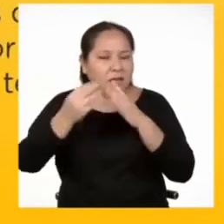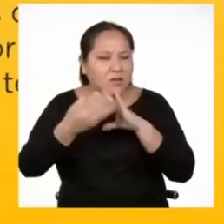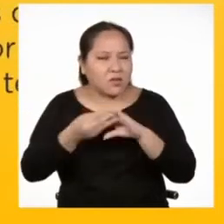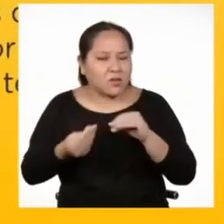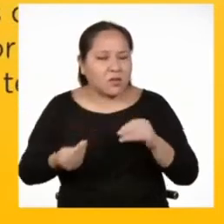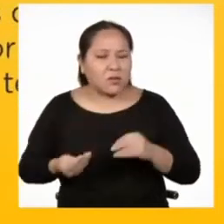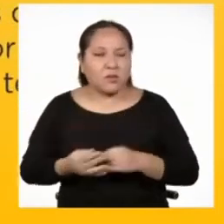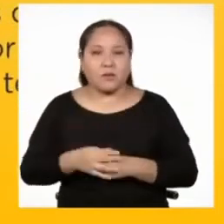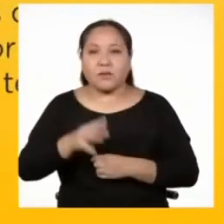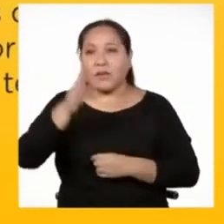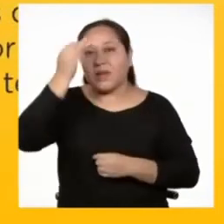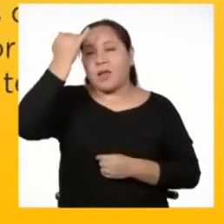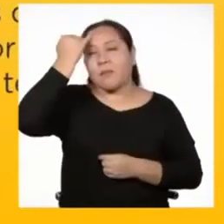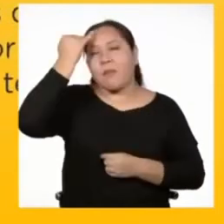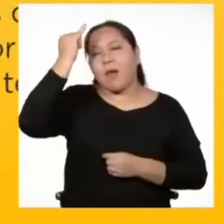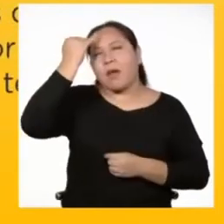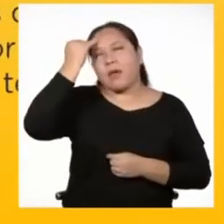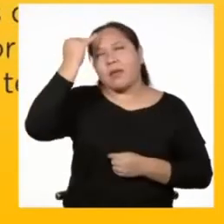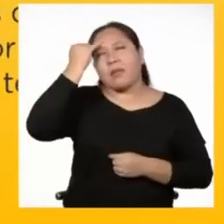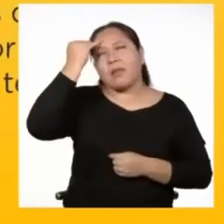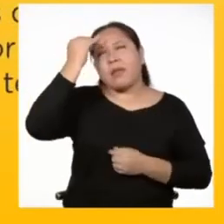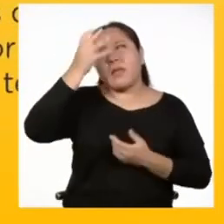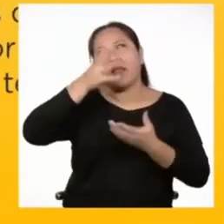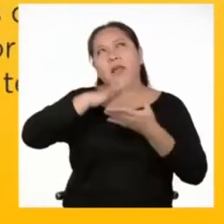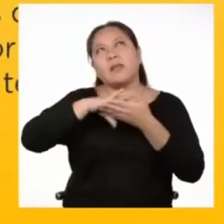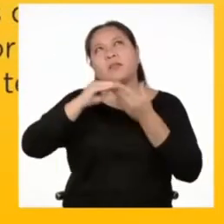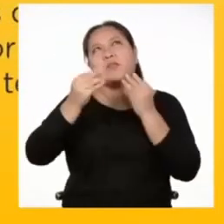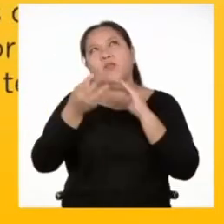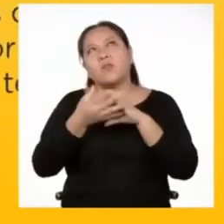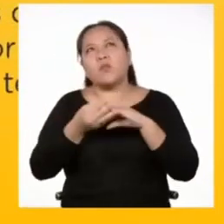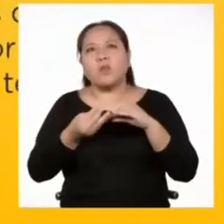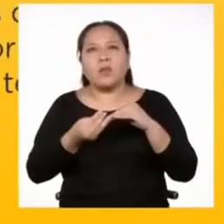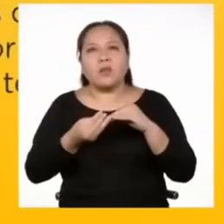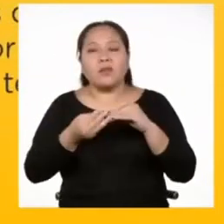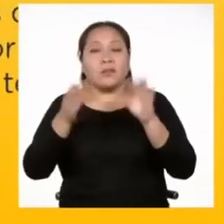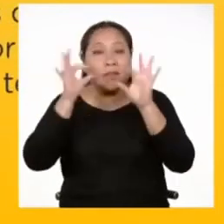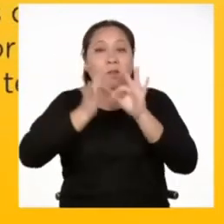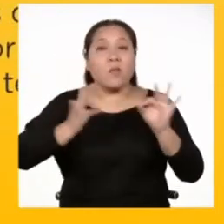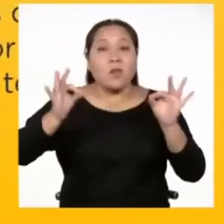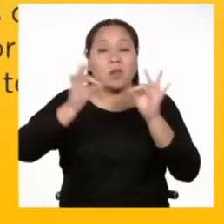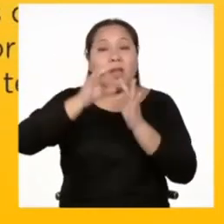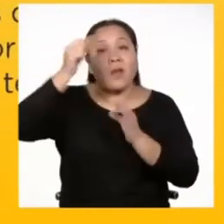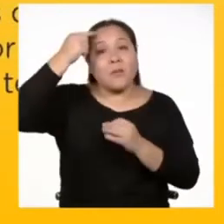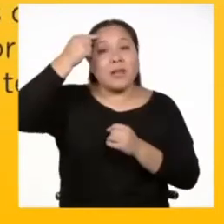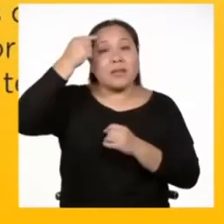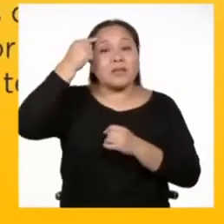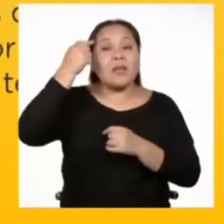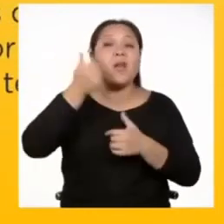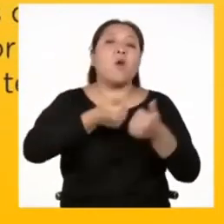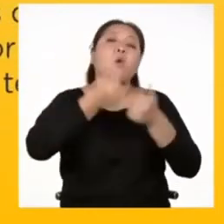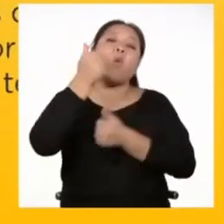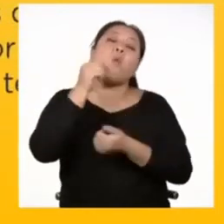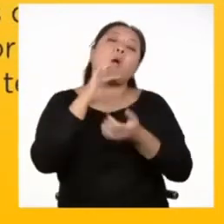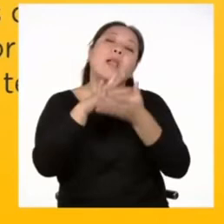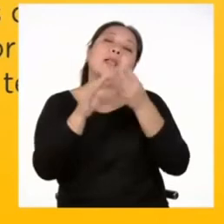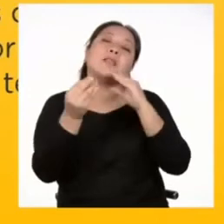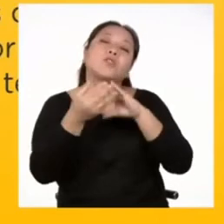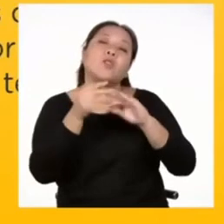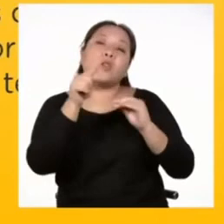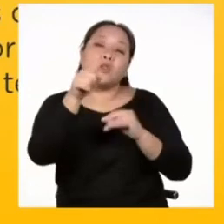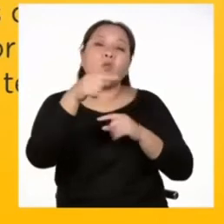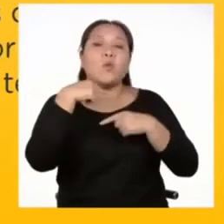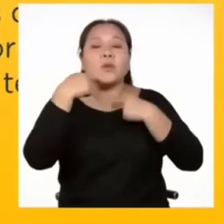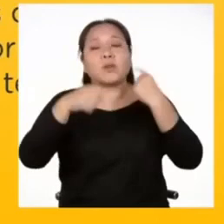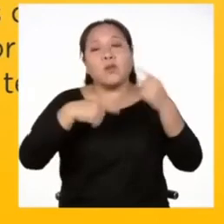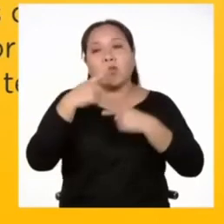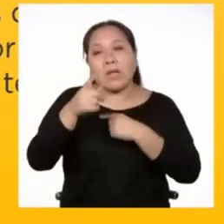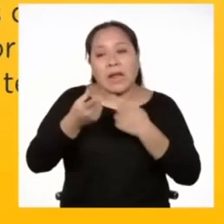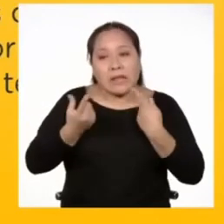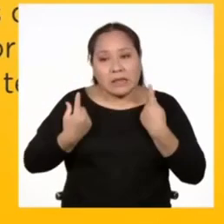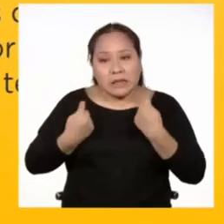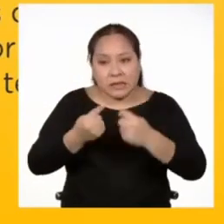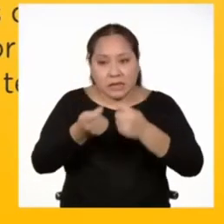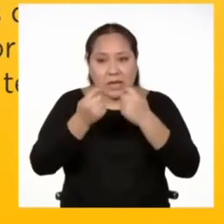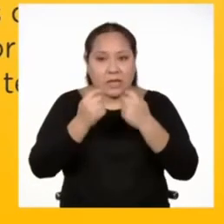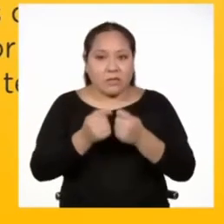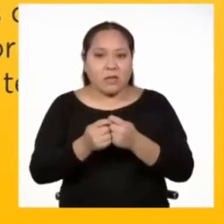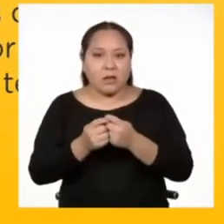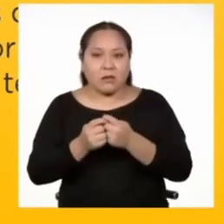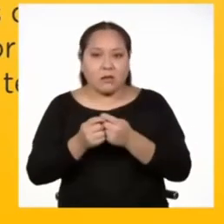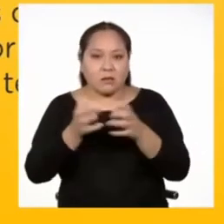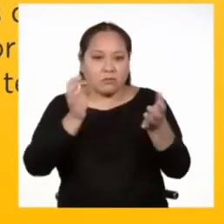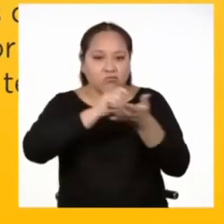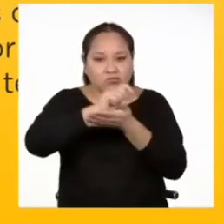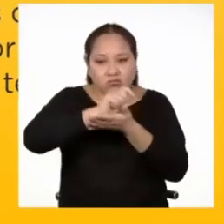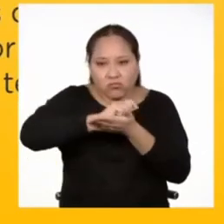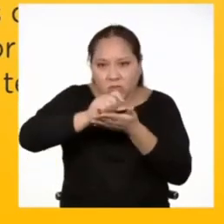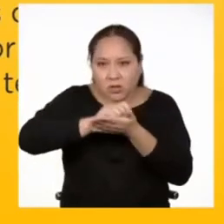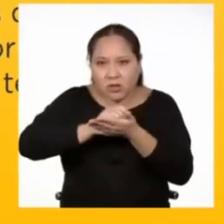Imaginamos nuestra historia. Es importante pensar en la historia que vamos a contar y tratar de redactarla con palabras sencillas.